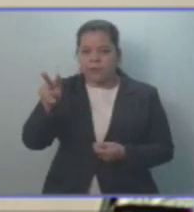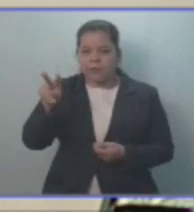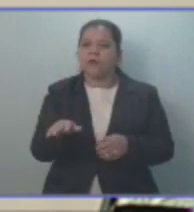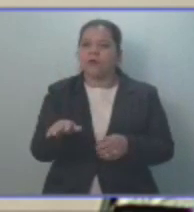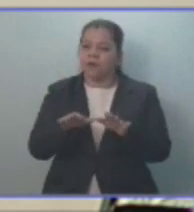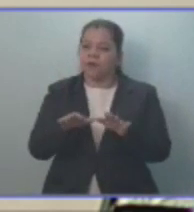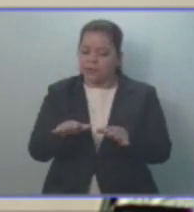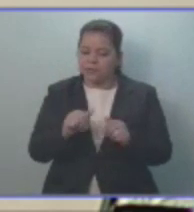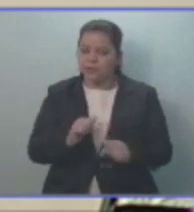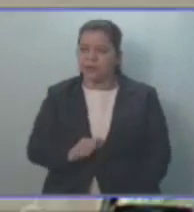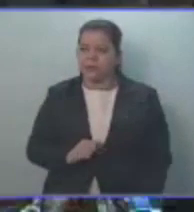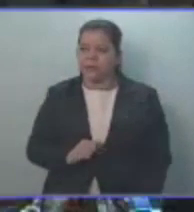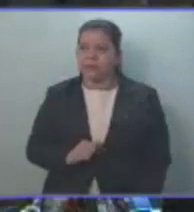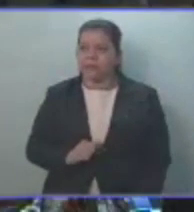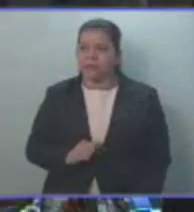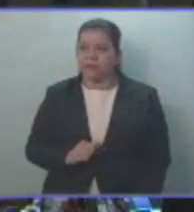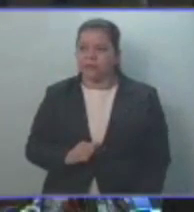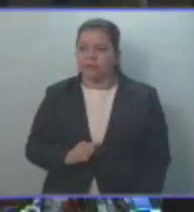Presidente.